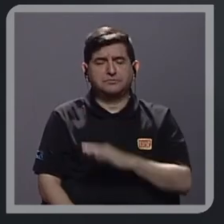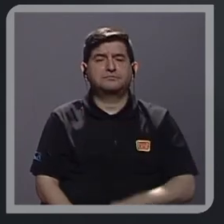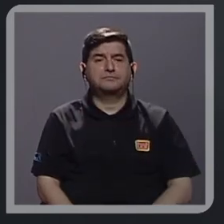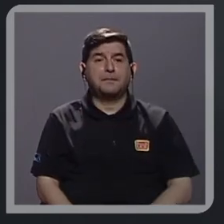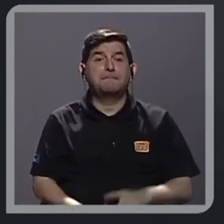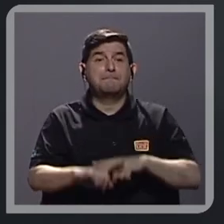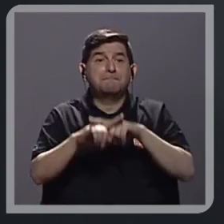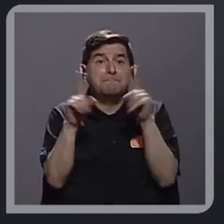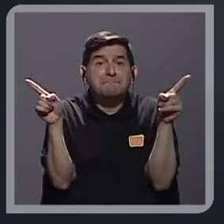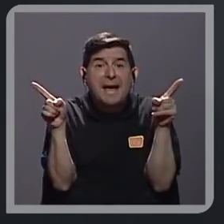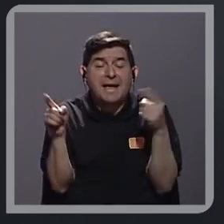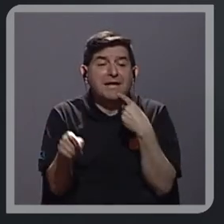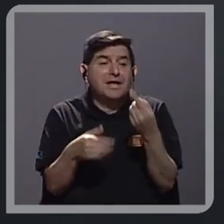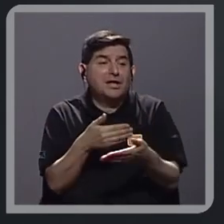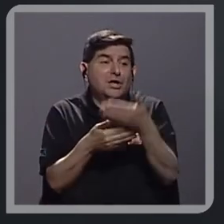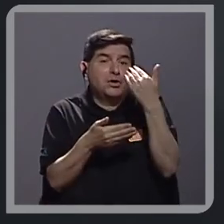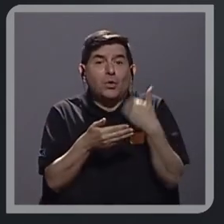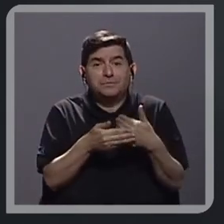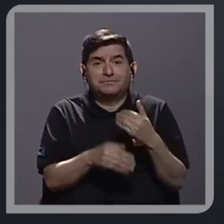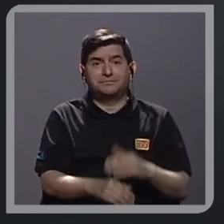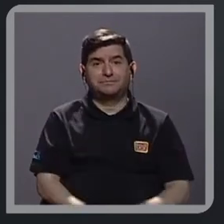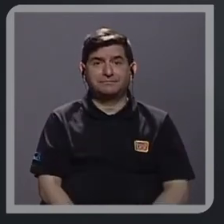Pero como mencionábamos,